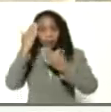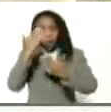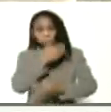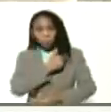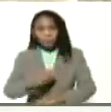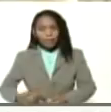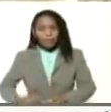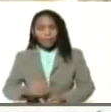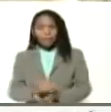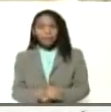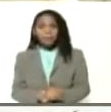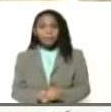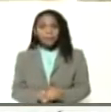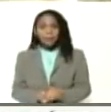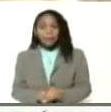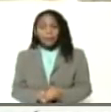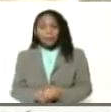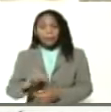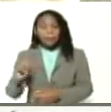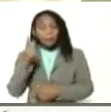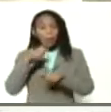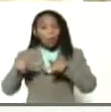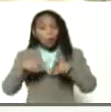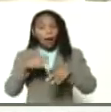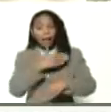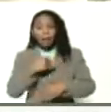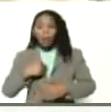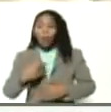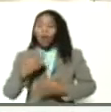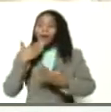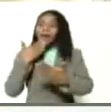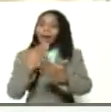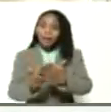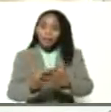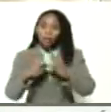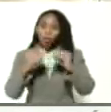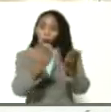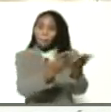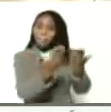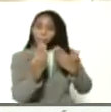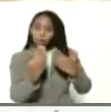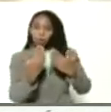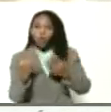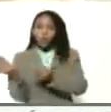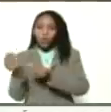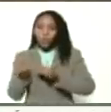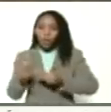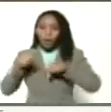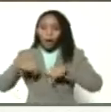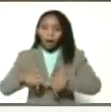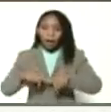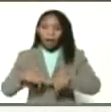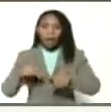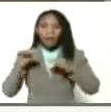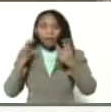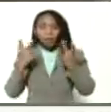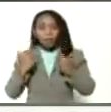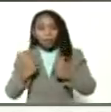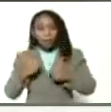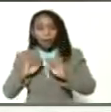presidente, muchas gracias. En primer lugar, queremos agradecerle por todo el apoyo que nos han dado a nuestro rubro a través de